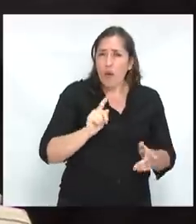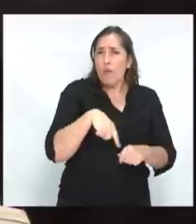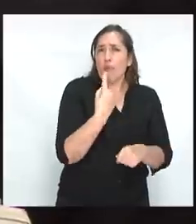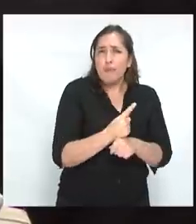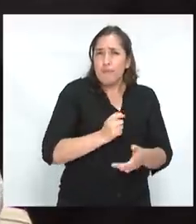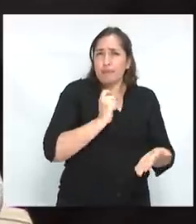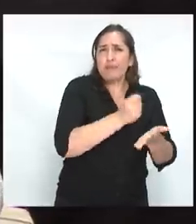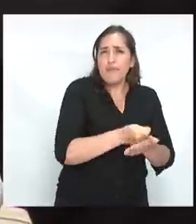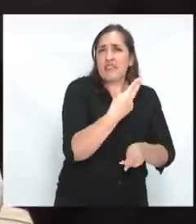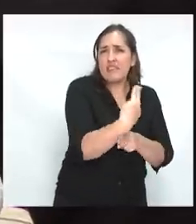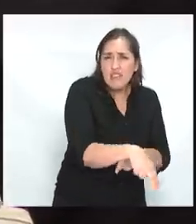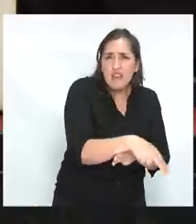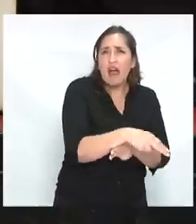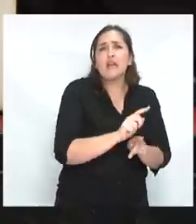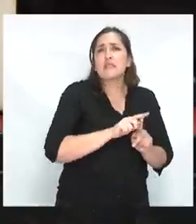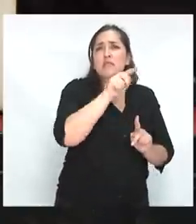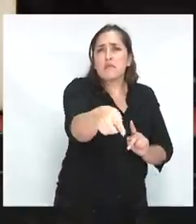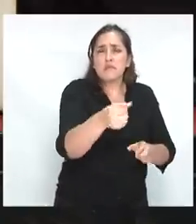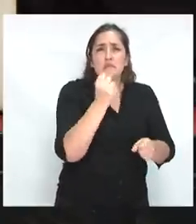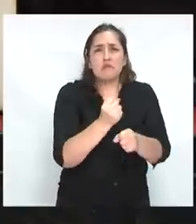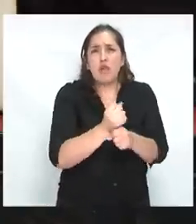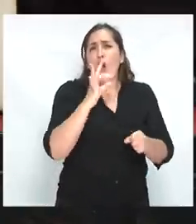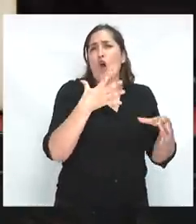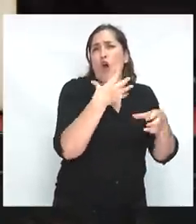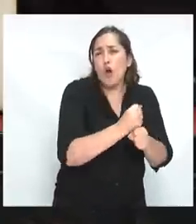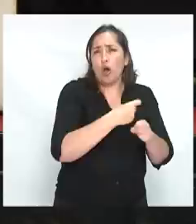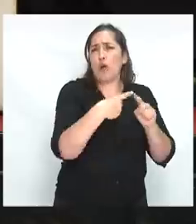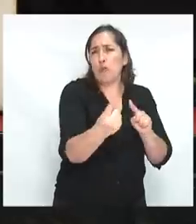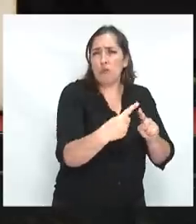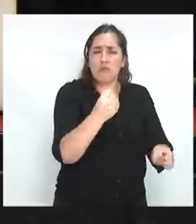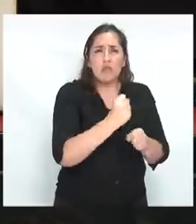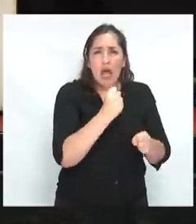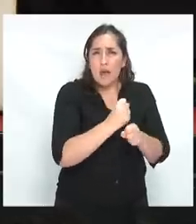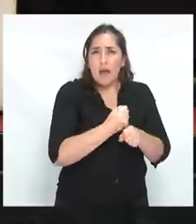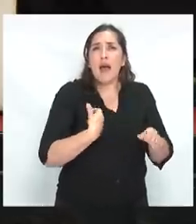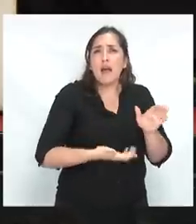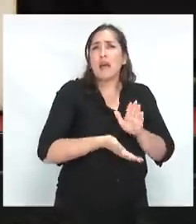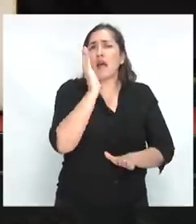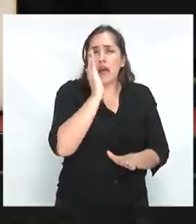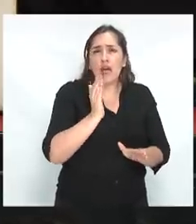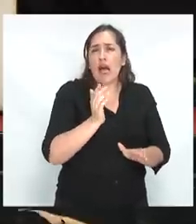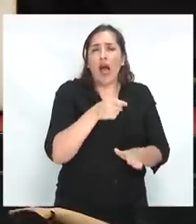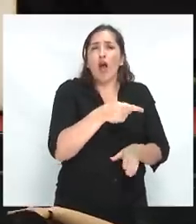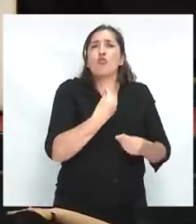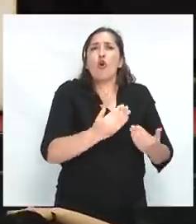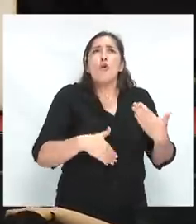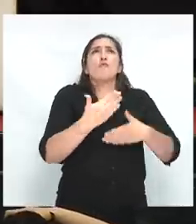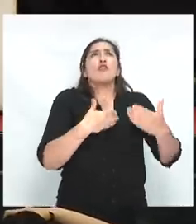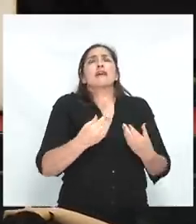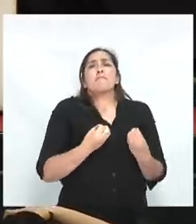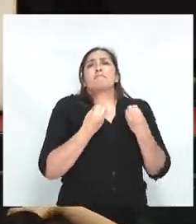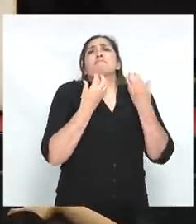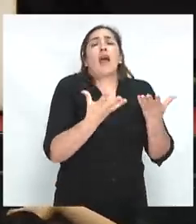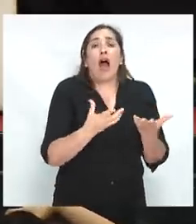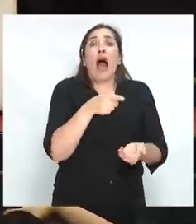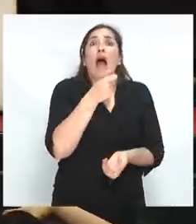el taxi para ir al trabajo, o el minibus, o el bus para ir al trabajo, salir de la extrema pobreza, es un